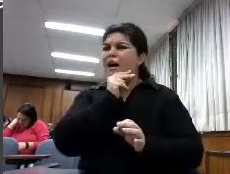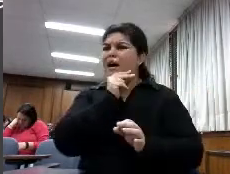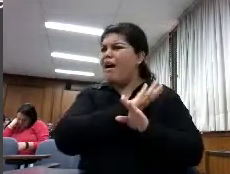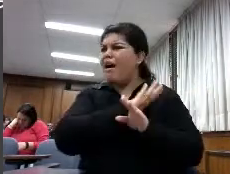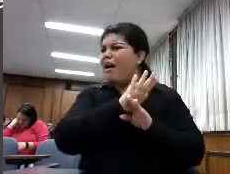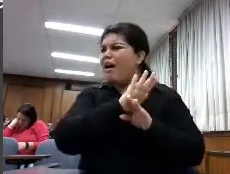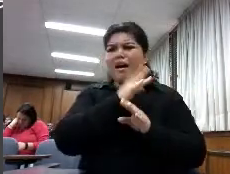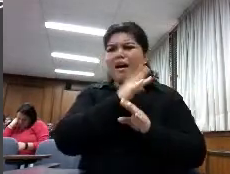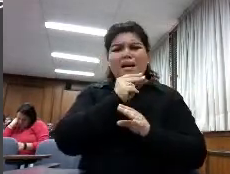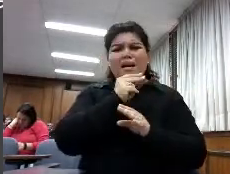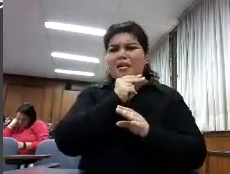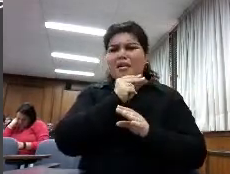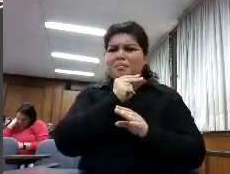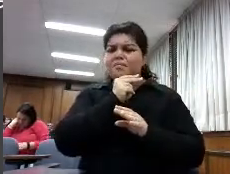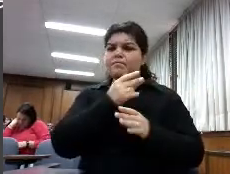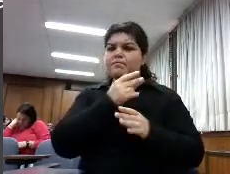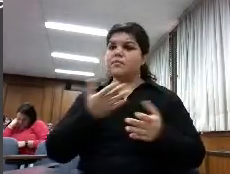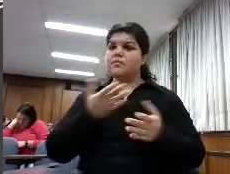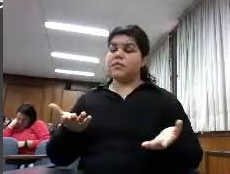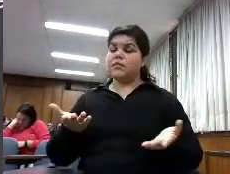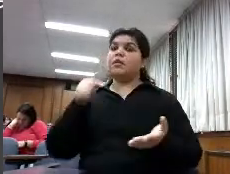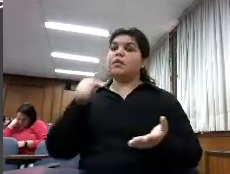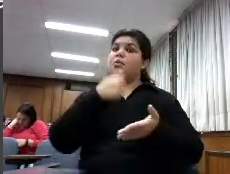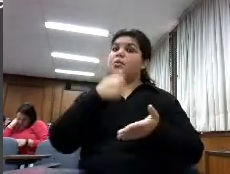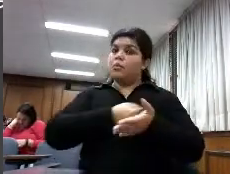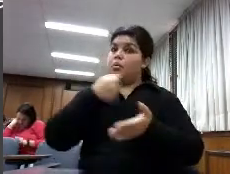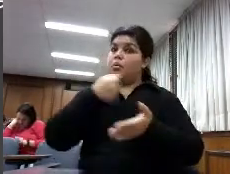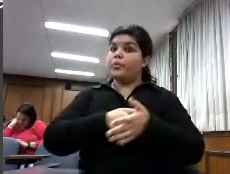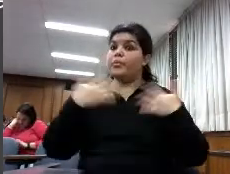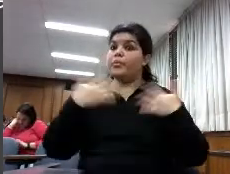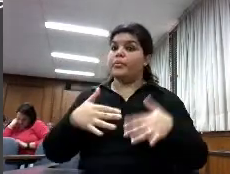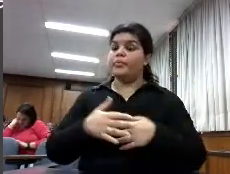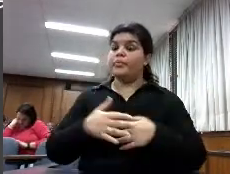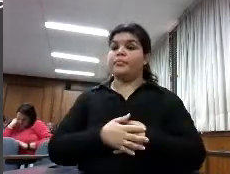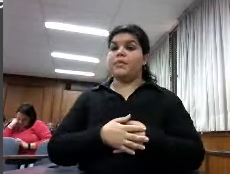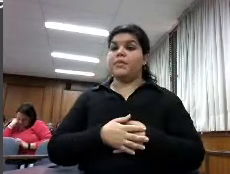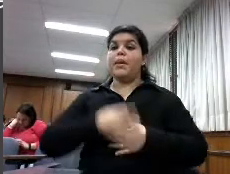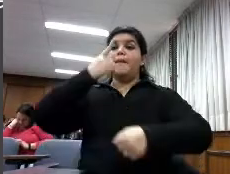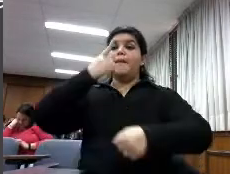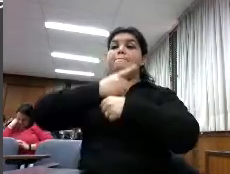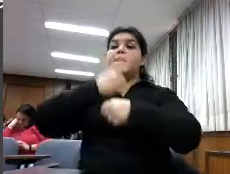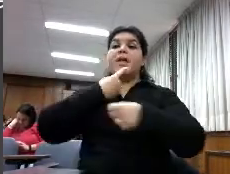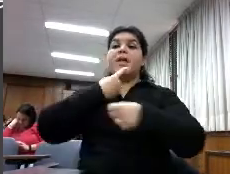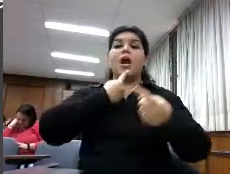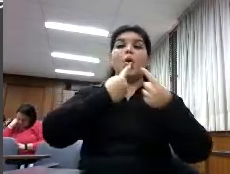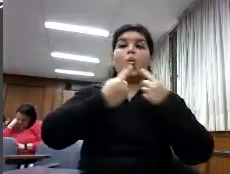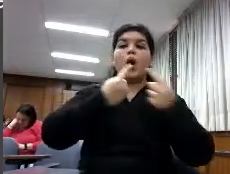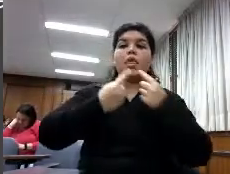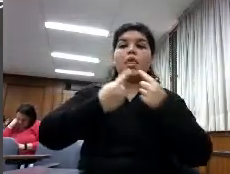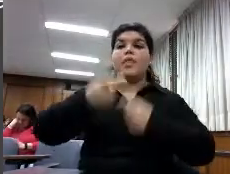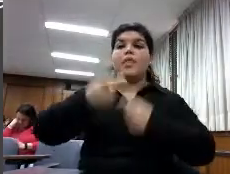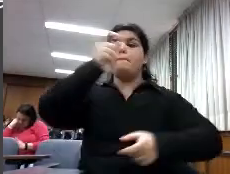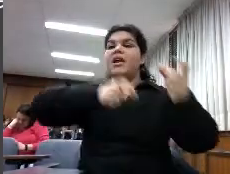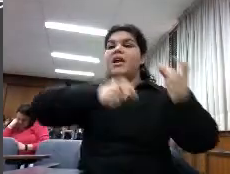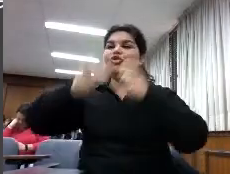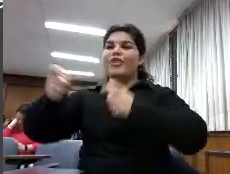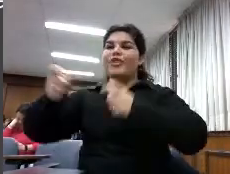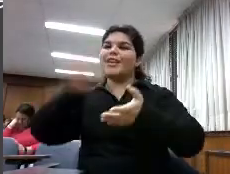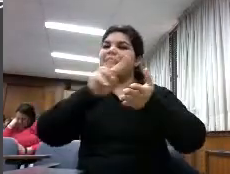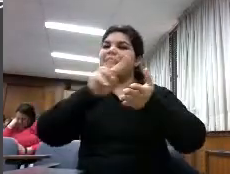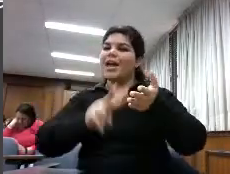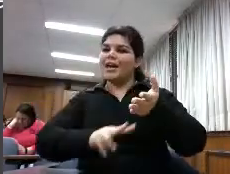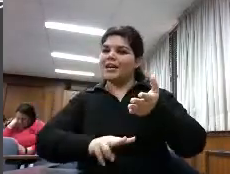ese era todo un reto para la primera encuesta de usuarios lo que utilizamos fue